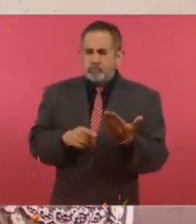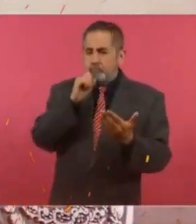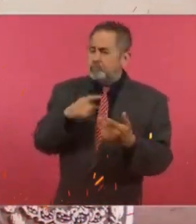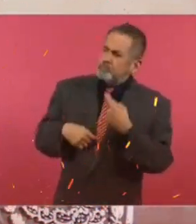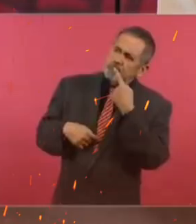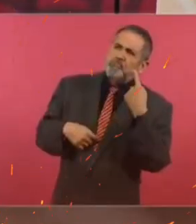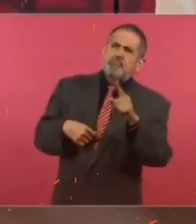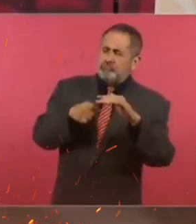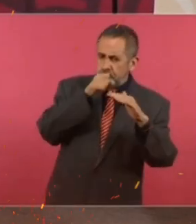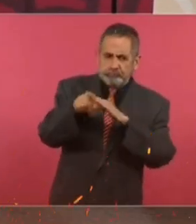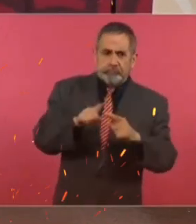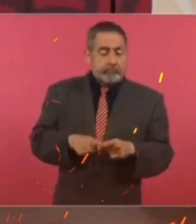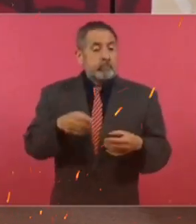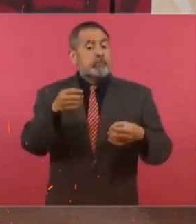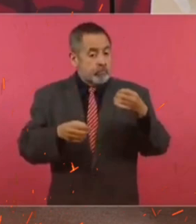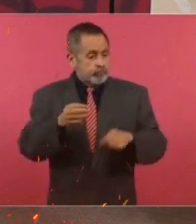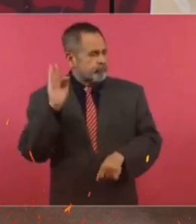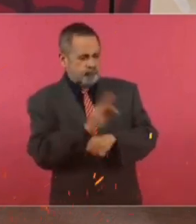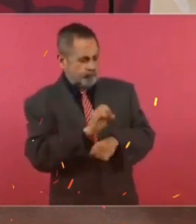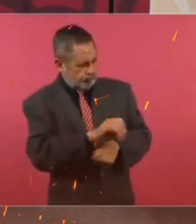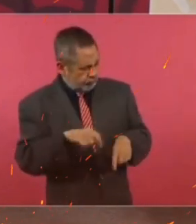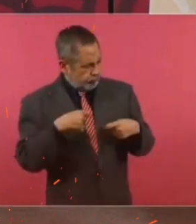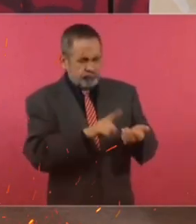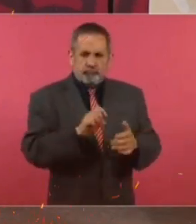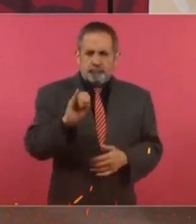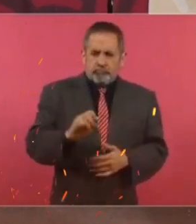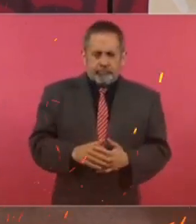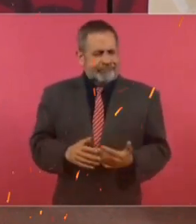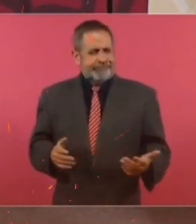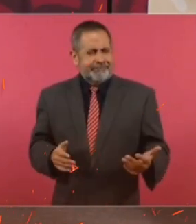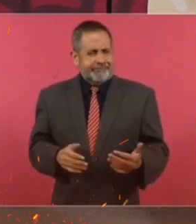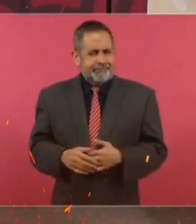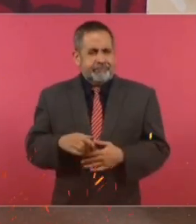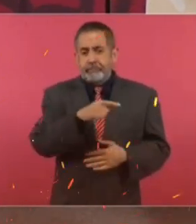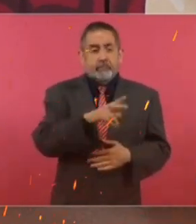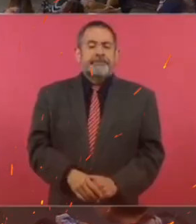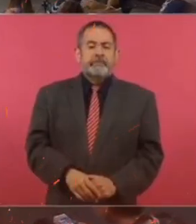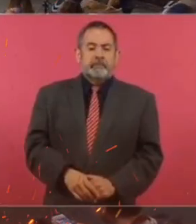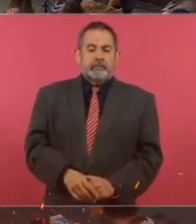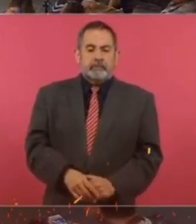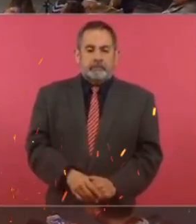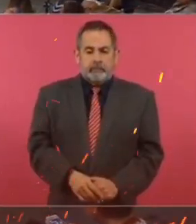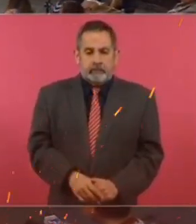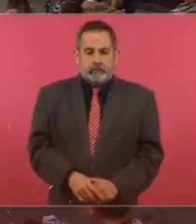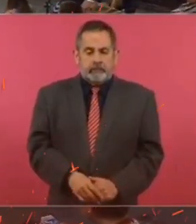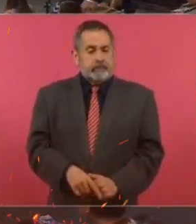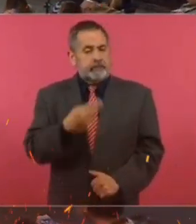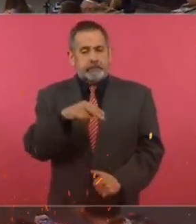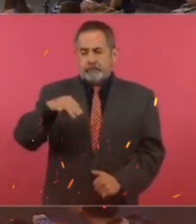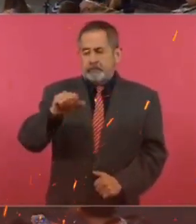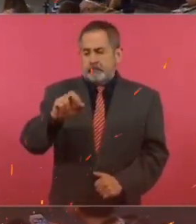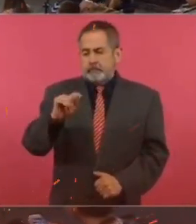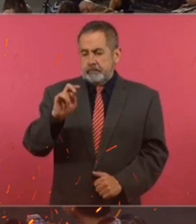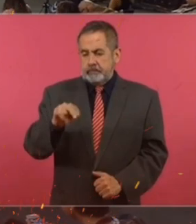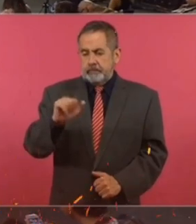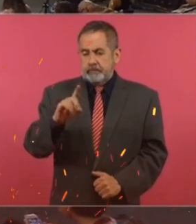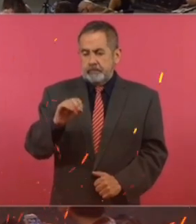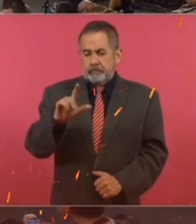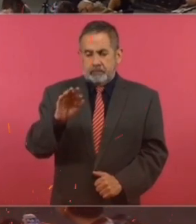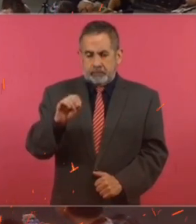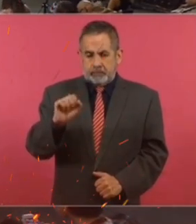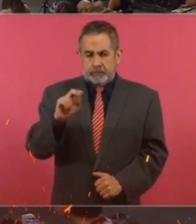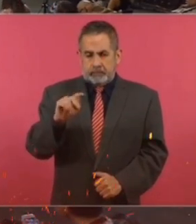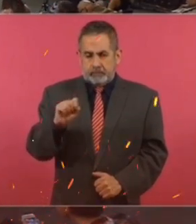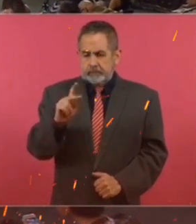y el juez la amparó y no quiere que yo mencione nada. Se llama Martín Adolfo Santos Pérez,